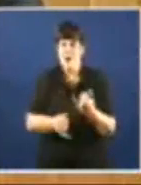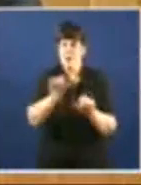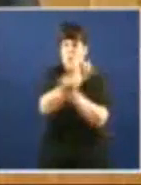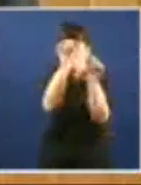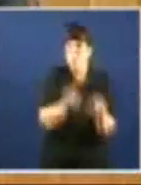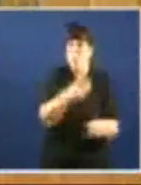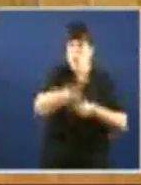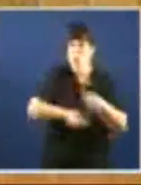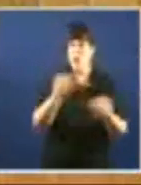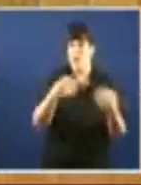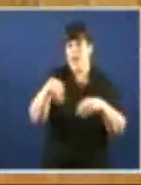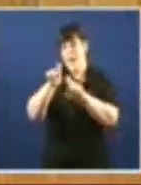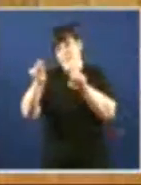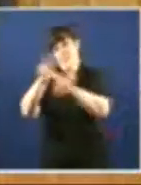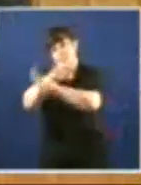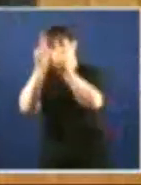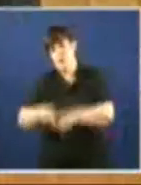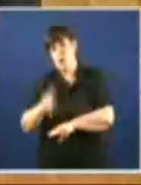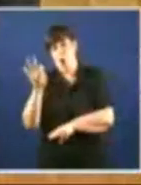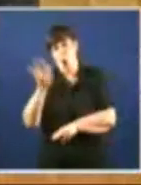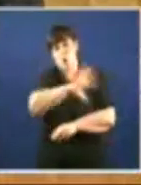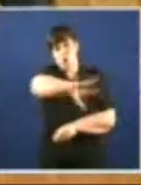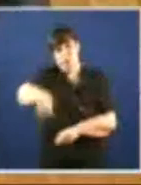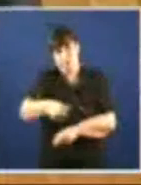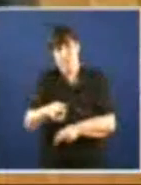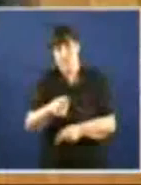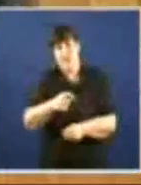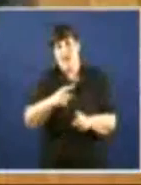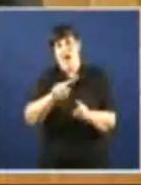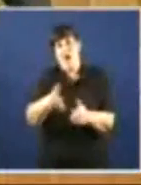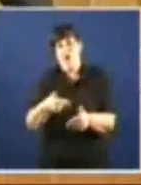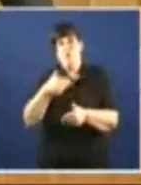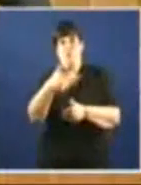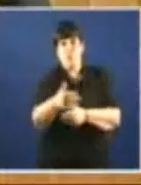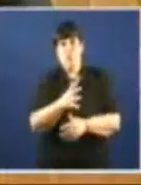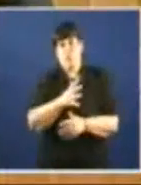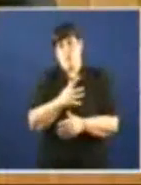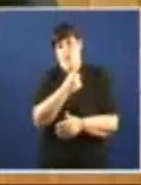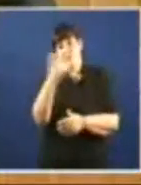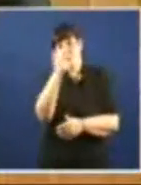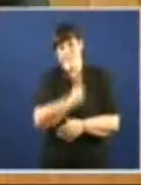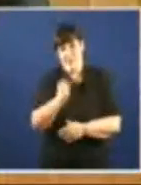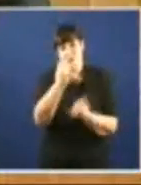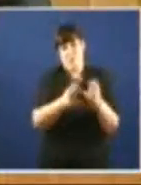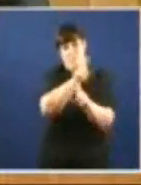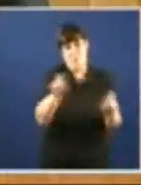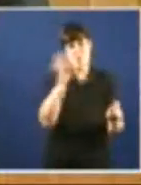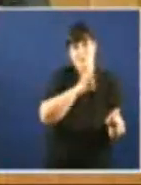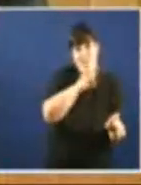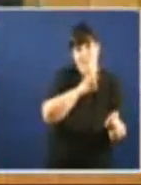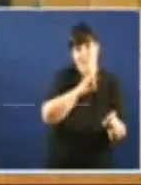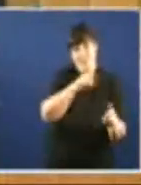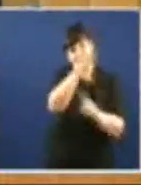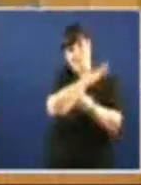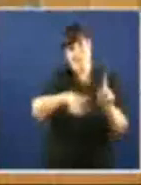Levan ouro E outros, neste caso Galegos e Galegas Pagamos nos próximos 100 anos O pasivo ambiental É decir, os efectos